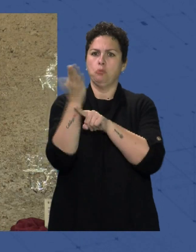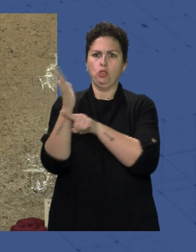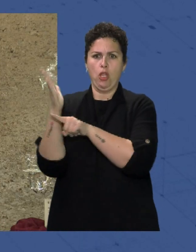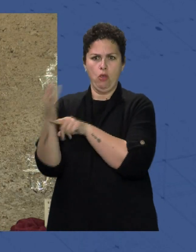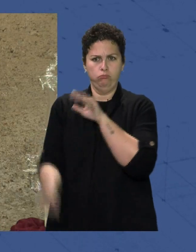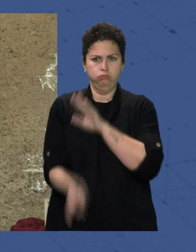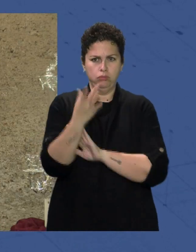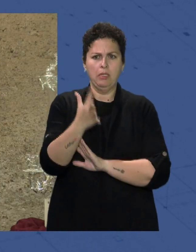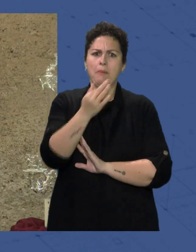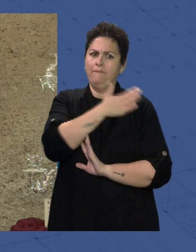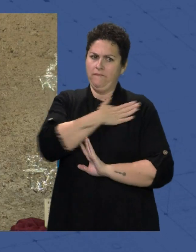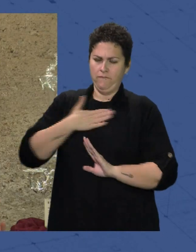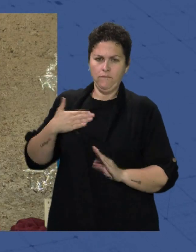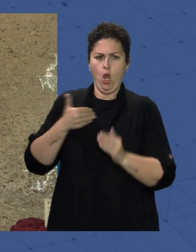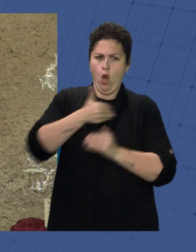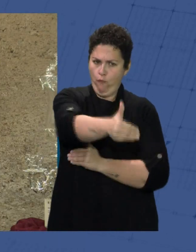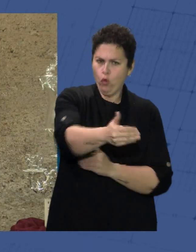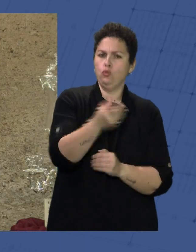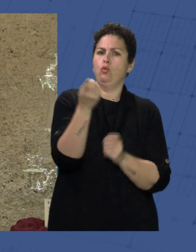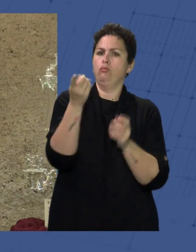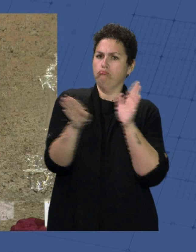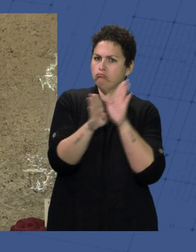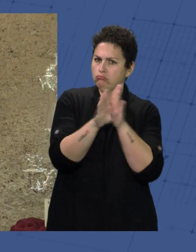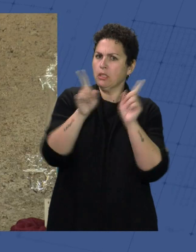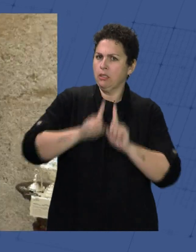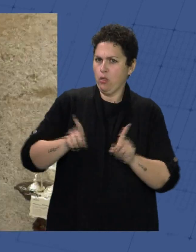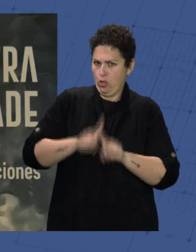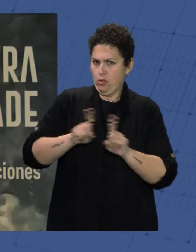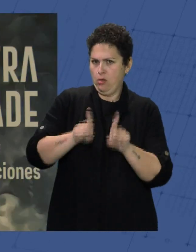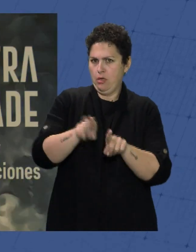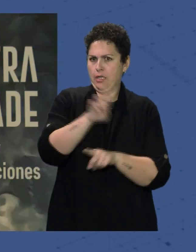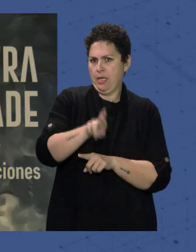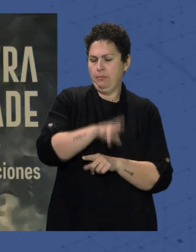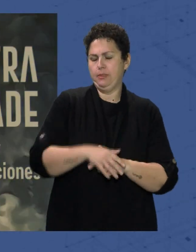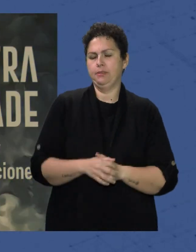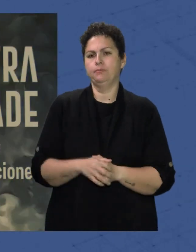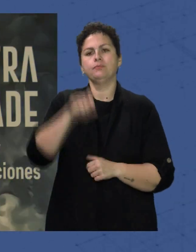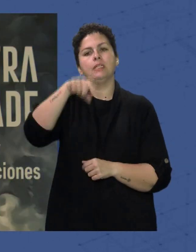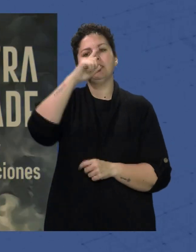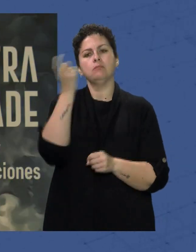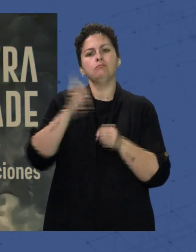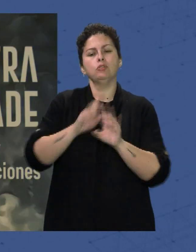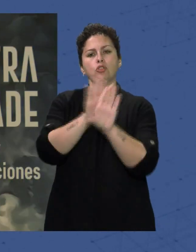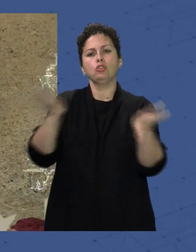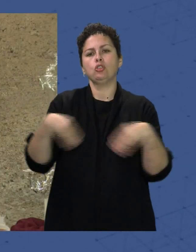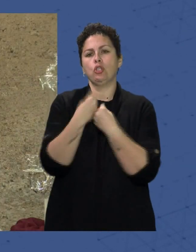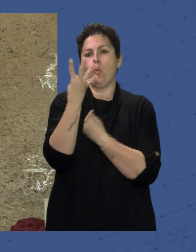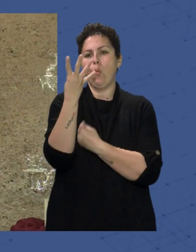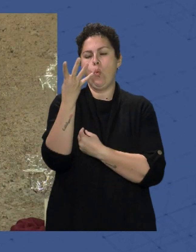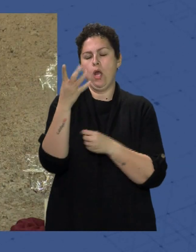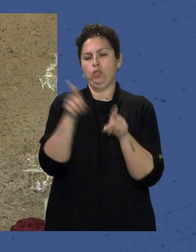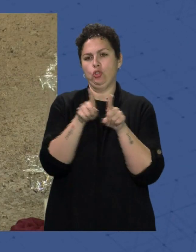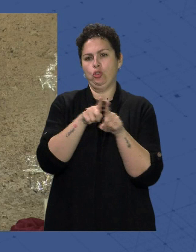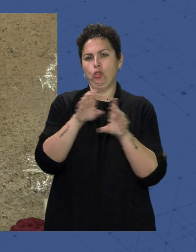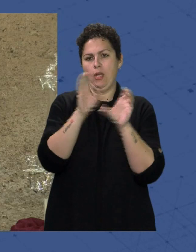con vocación de continuidad Para que se perpetúe en el tiempo y vaya creciendo Este año participan cuatro hermandades Podrán contemplar